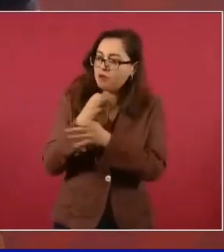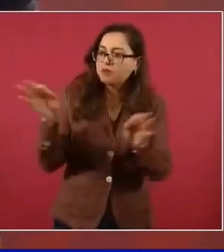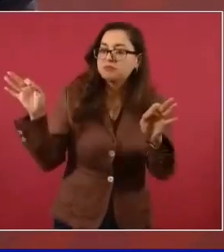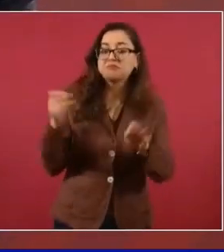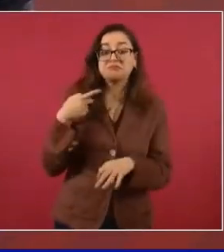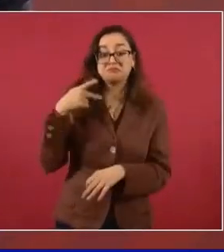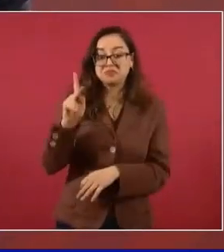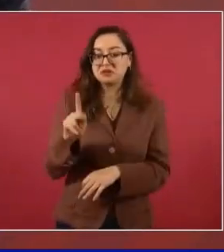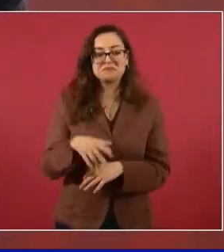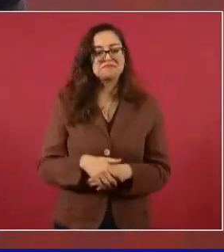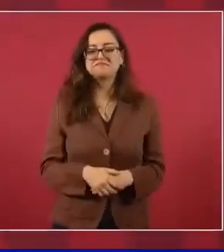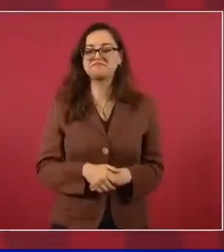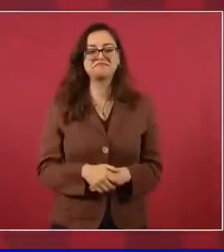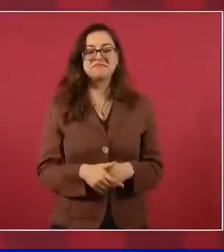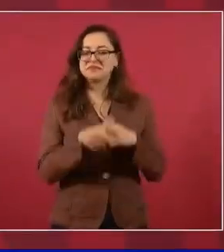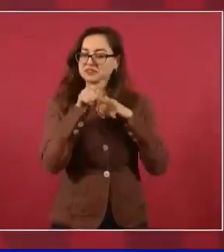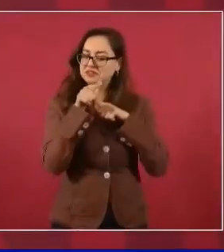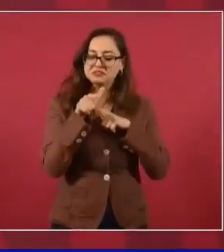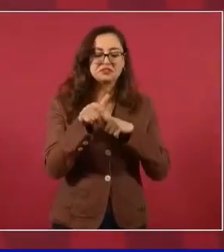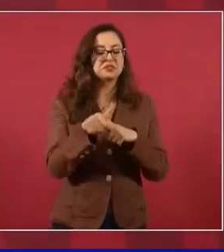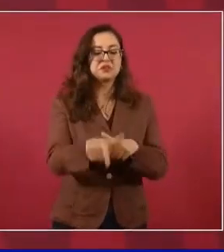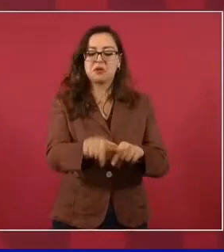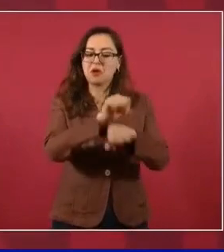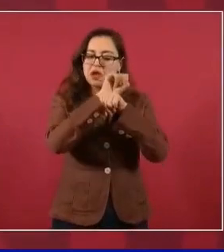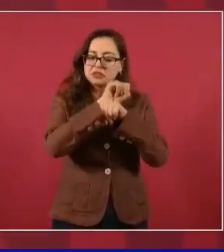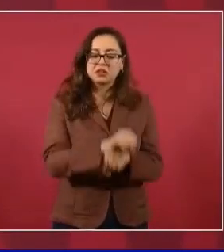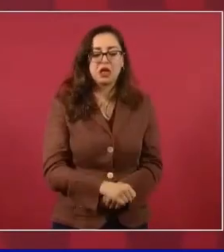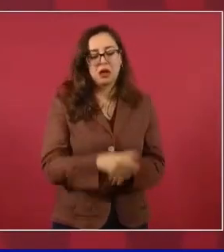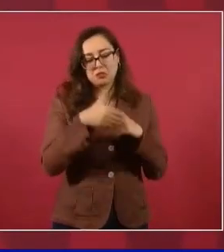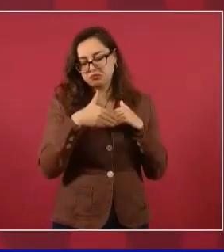continuó en todo el siglo XIX.